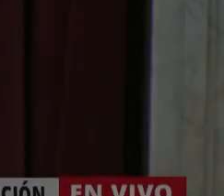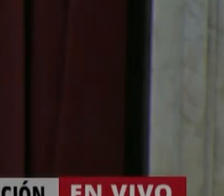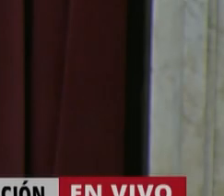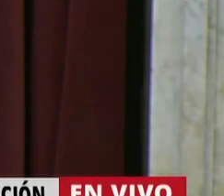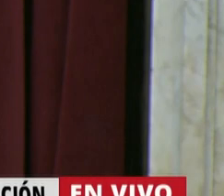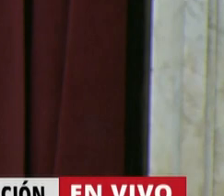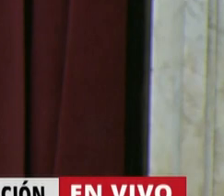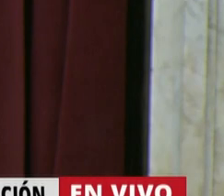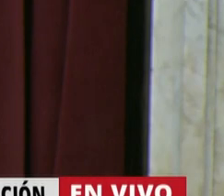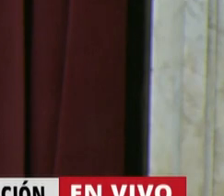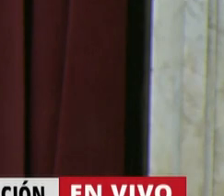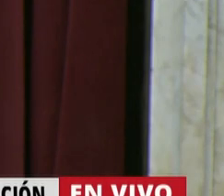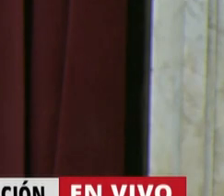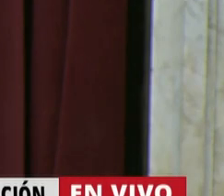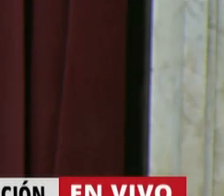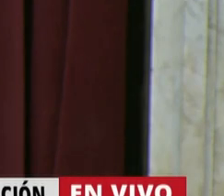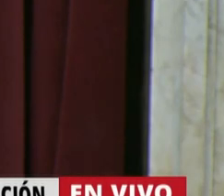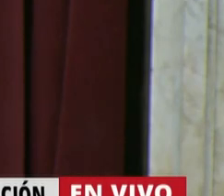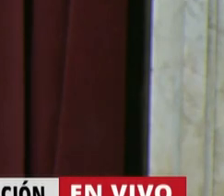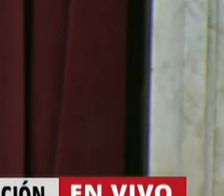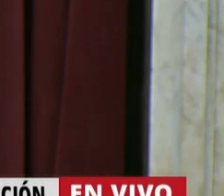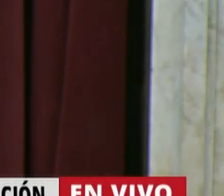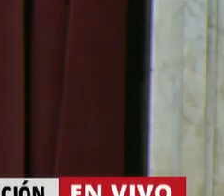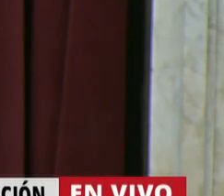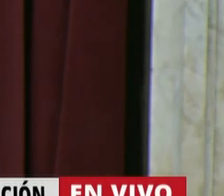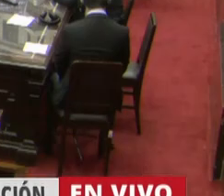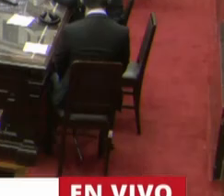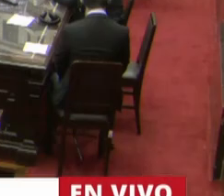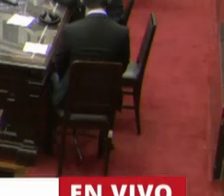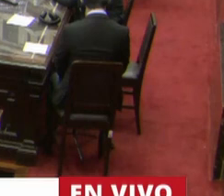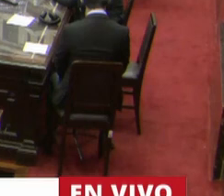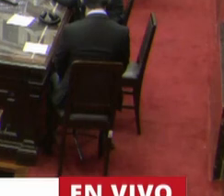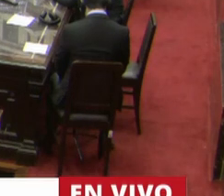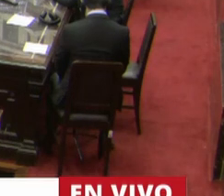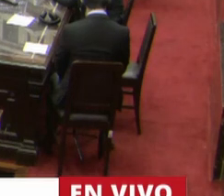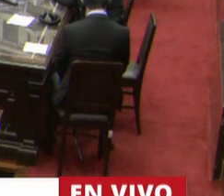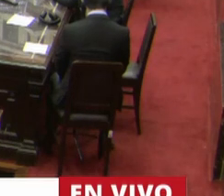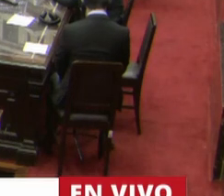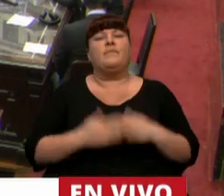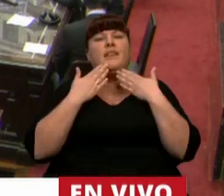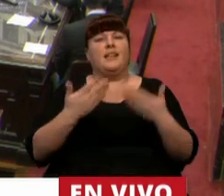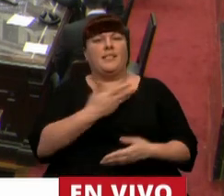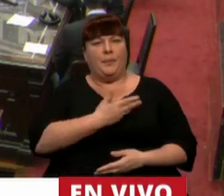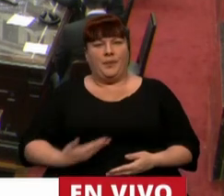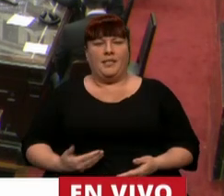El uso de la palabra del diputado Facundo Suárez Lastra. Gracias, Presidente.